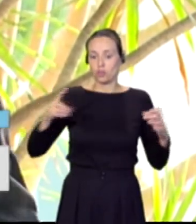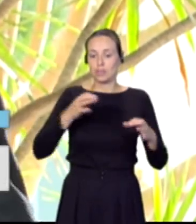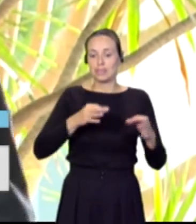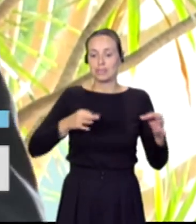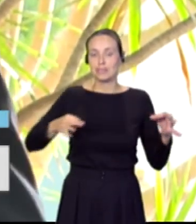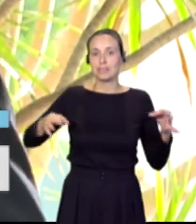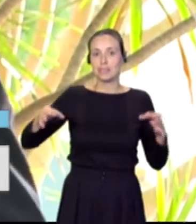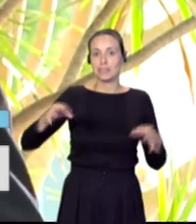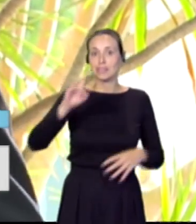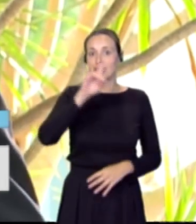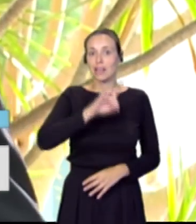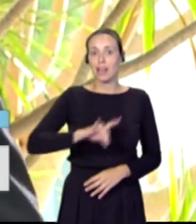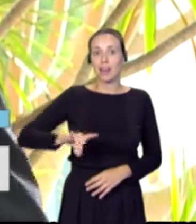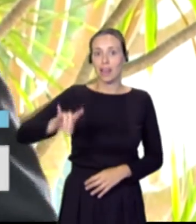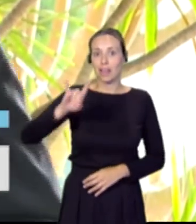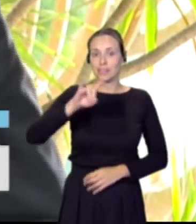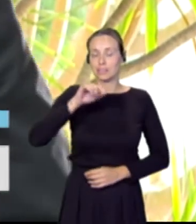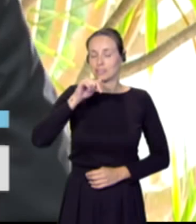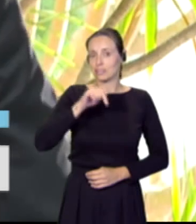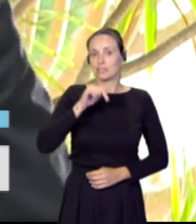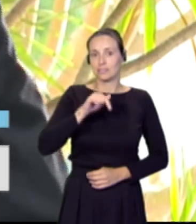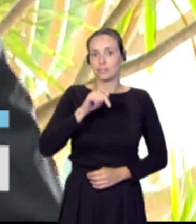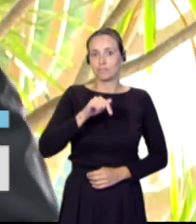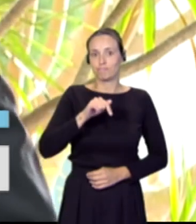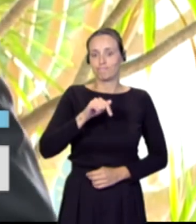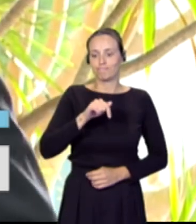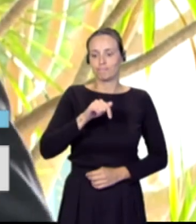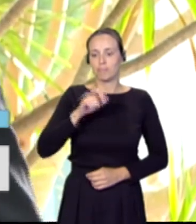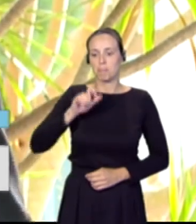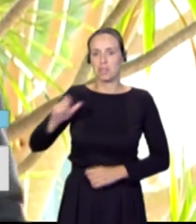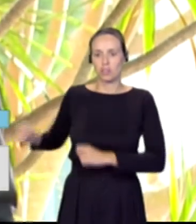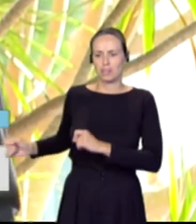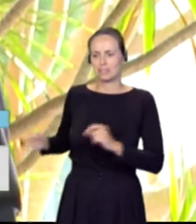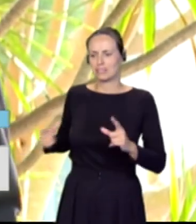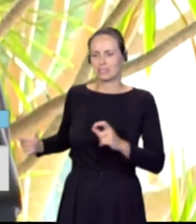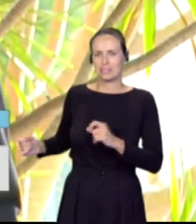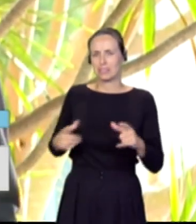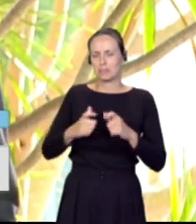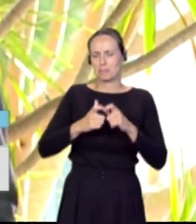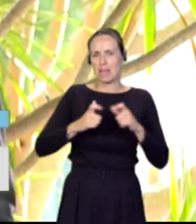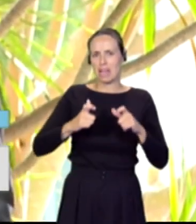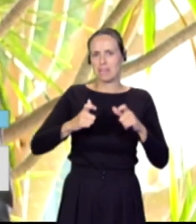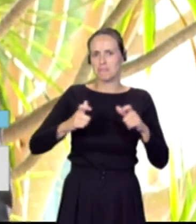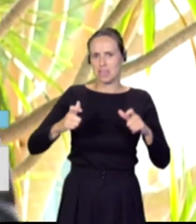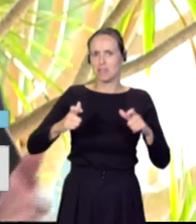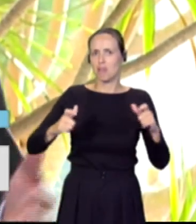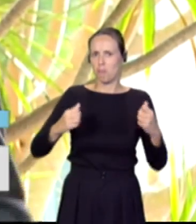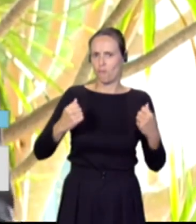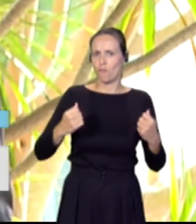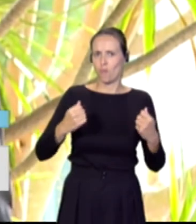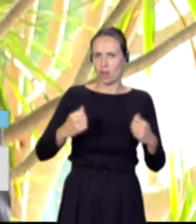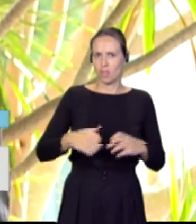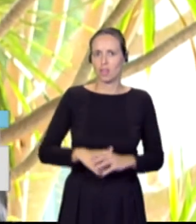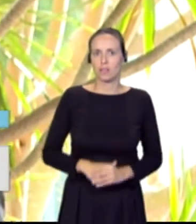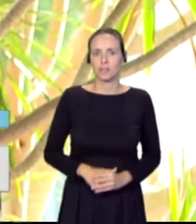enfrentando a un fuerte aumento de llegadas irregulares. La procedencia,